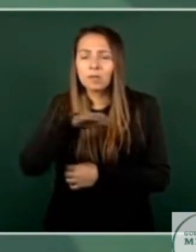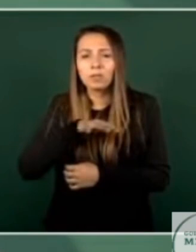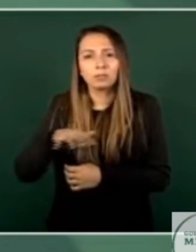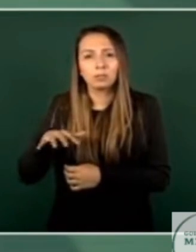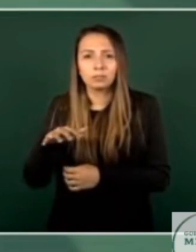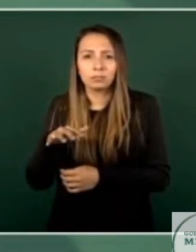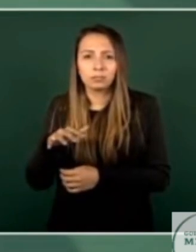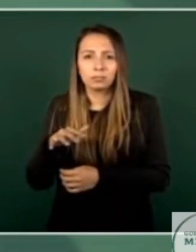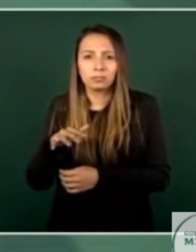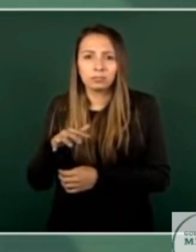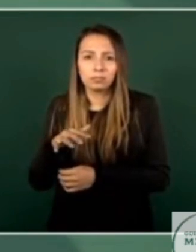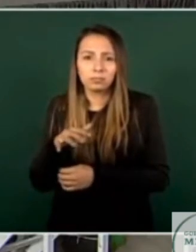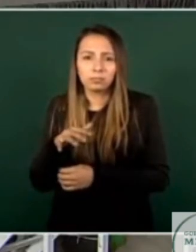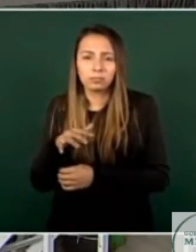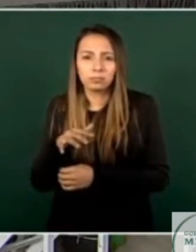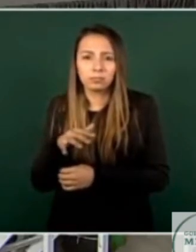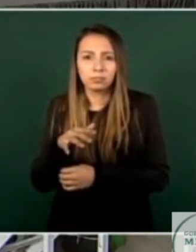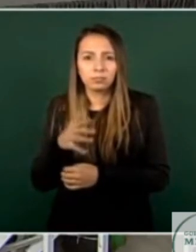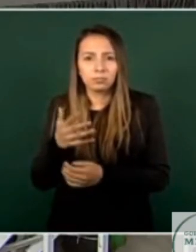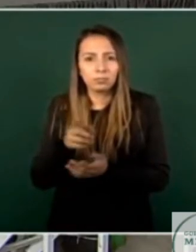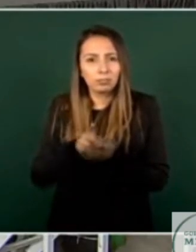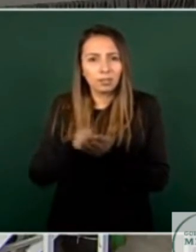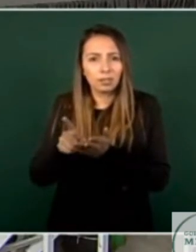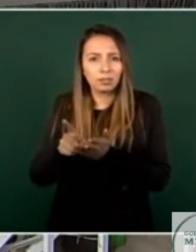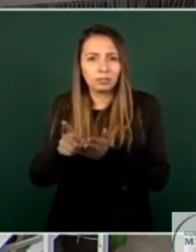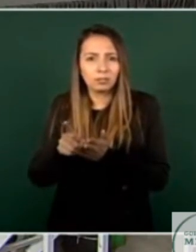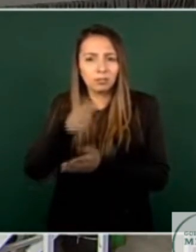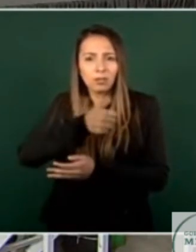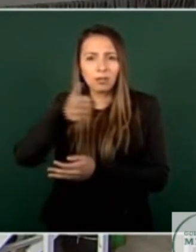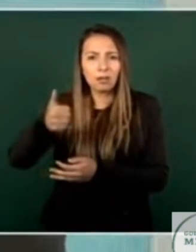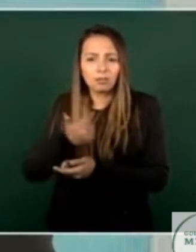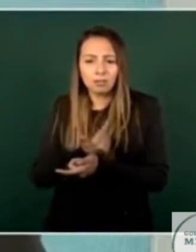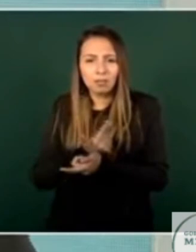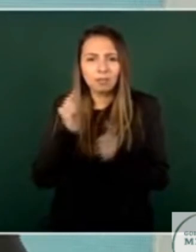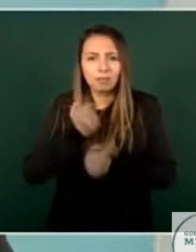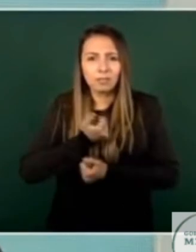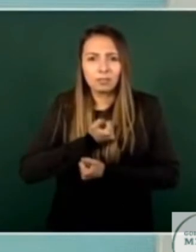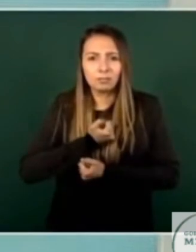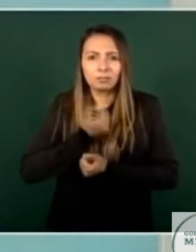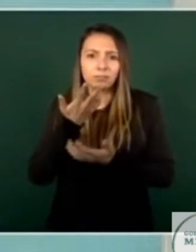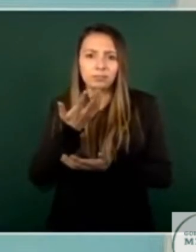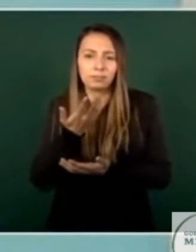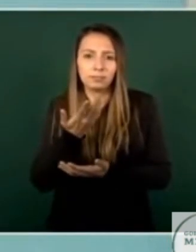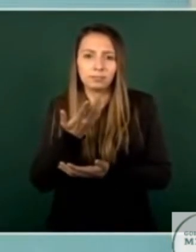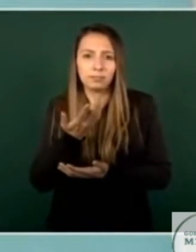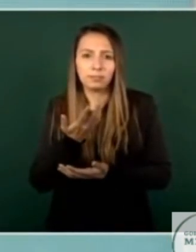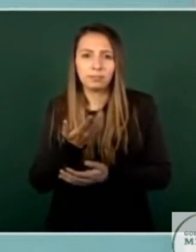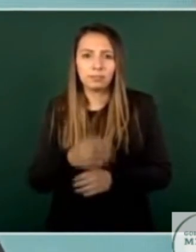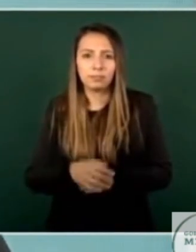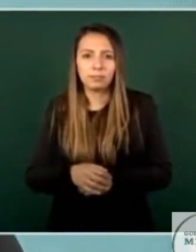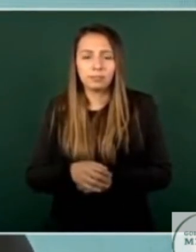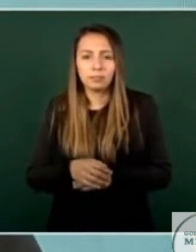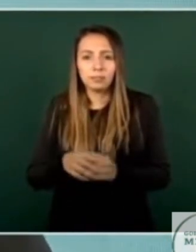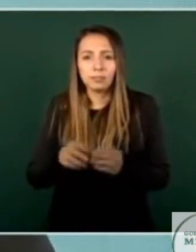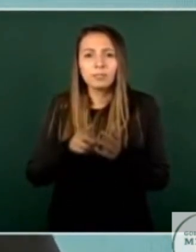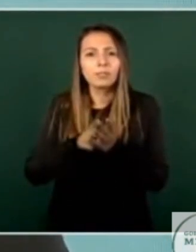ejercer nuestra libertad de expresión y el derecho